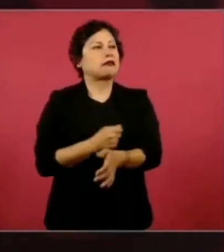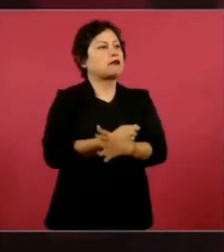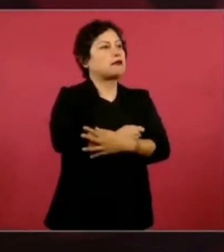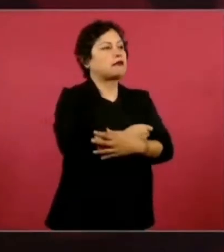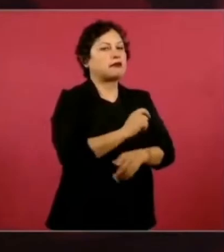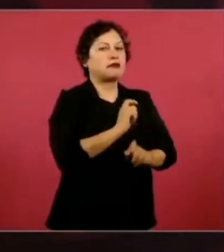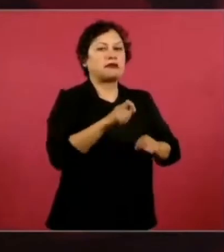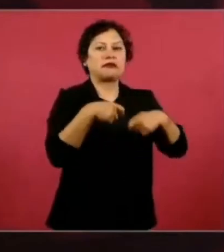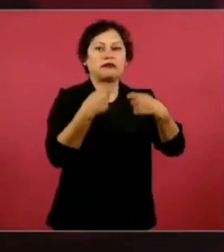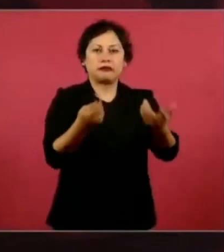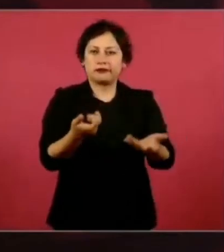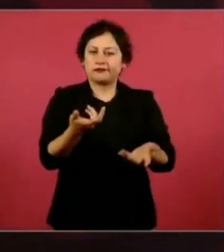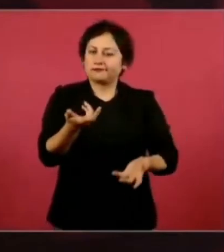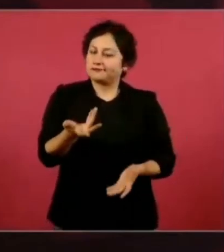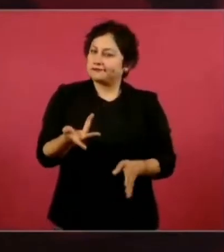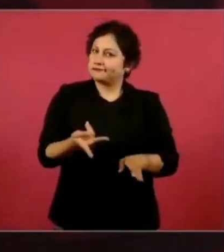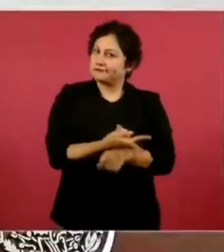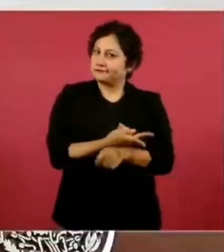como dice